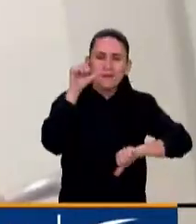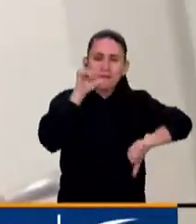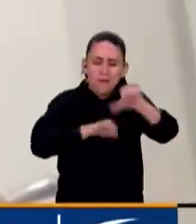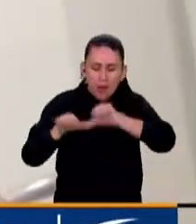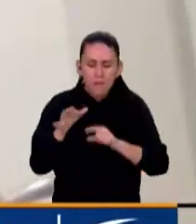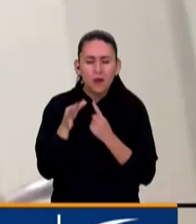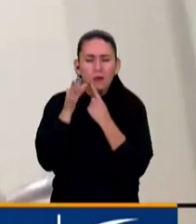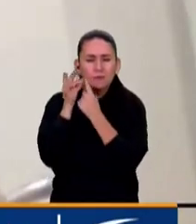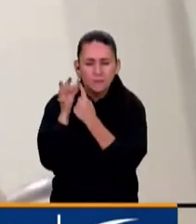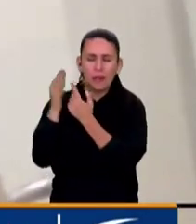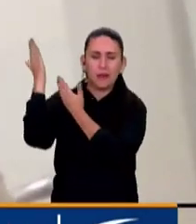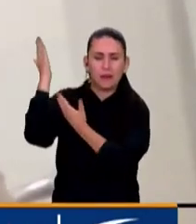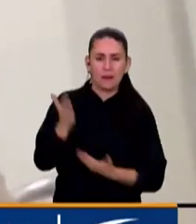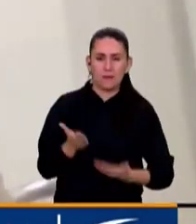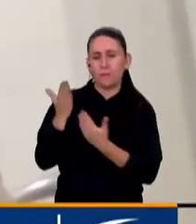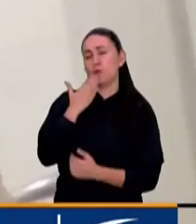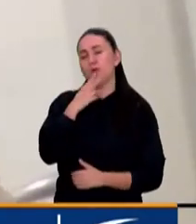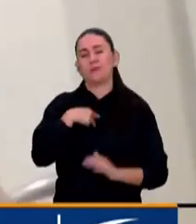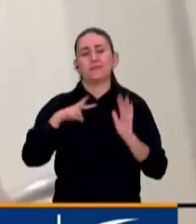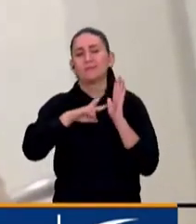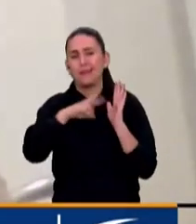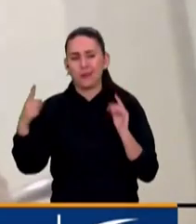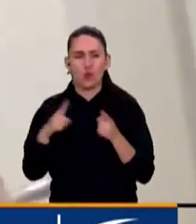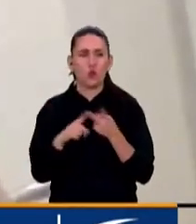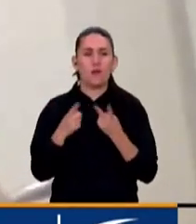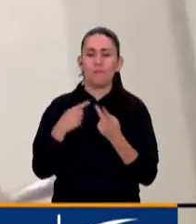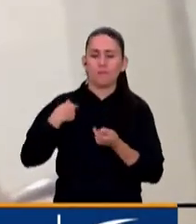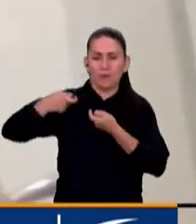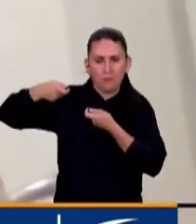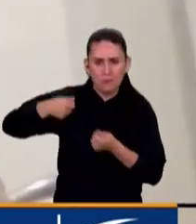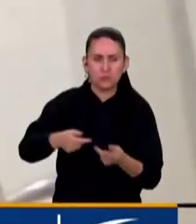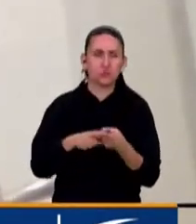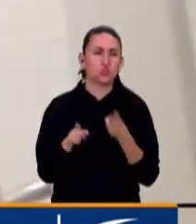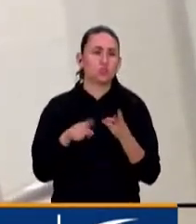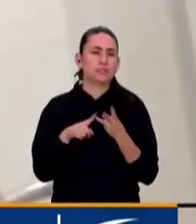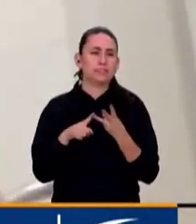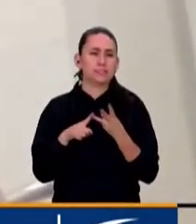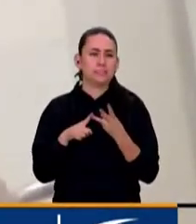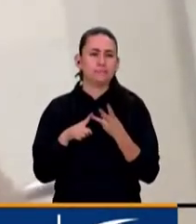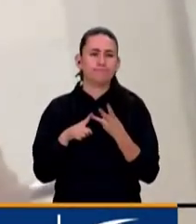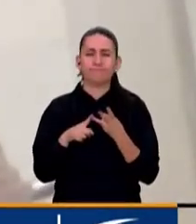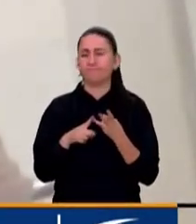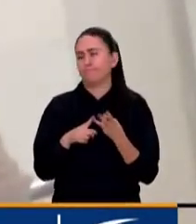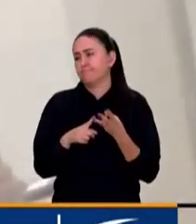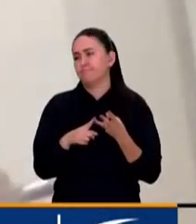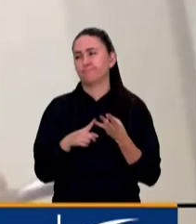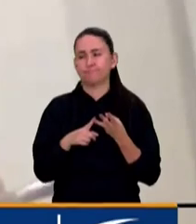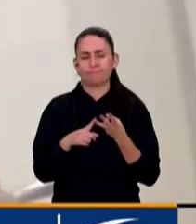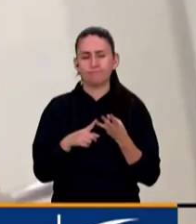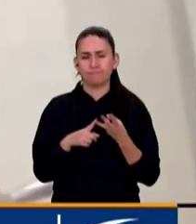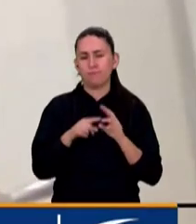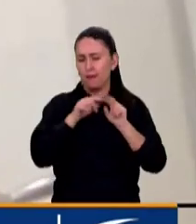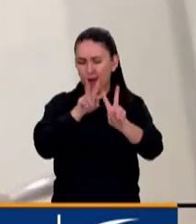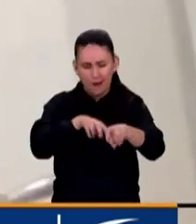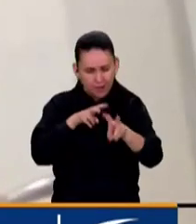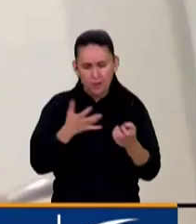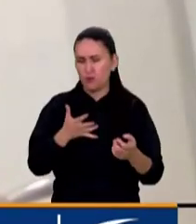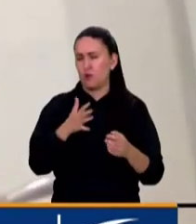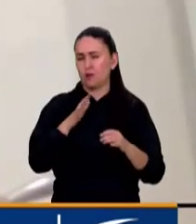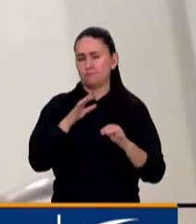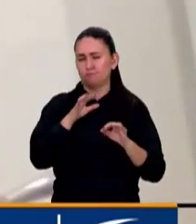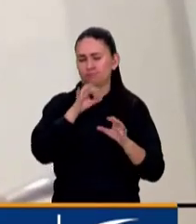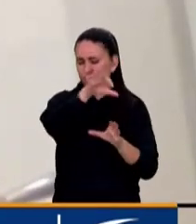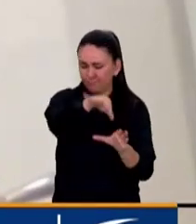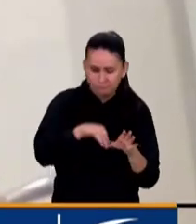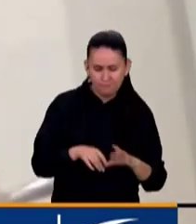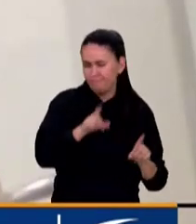rubros en auge, llámese tecnológicos, llámese inversiones, llámese fondos de inversión, llámese agrícolas, agropecuarios,